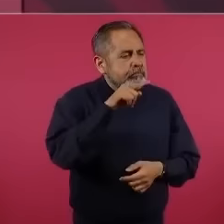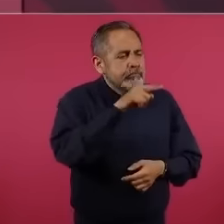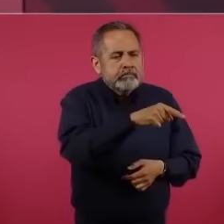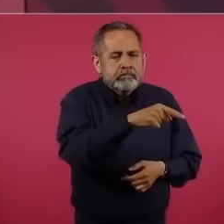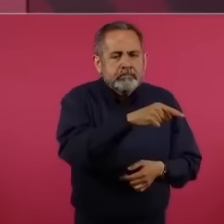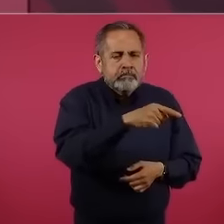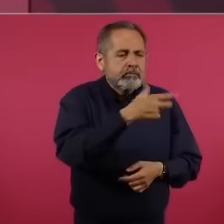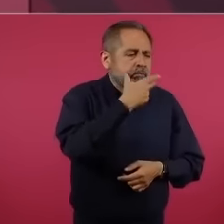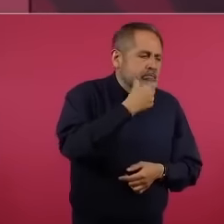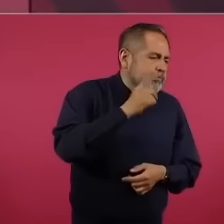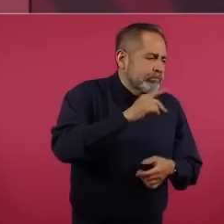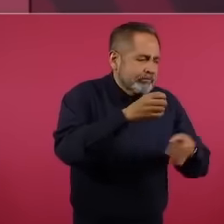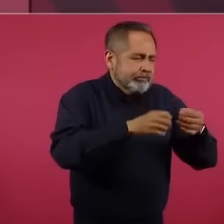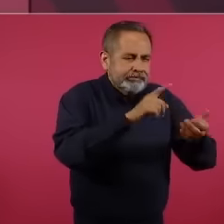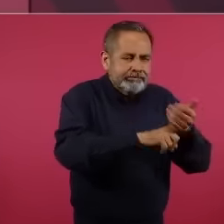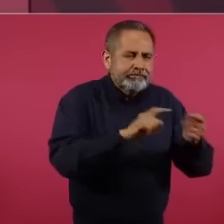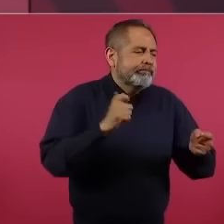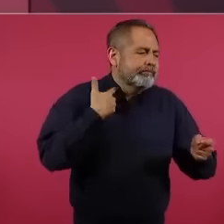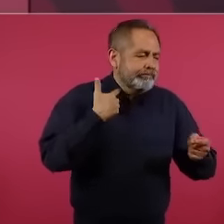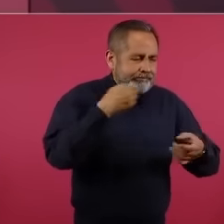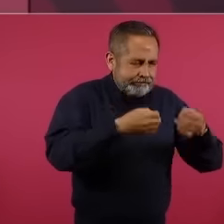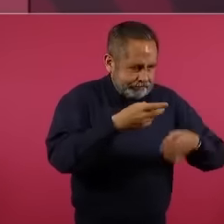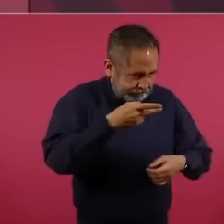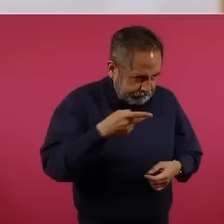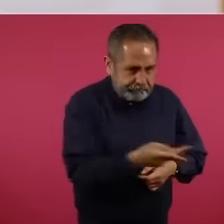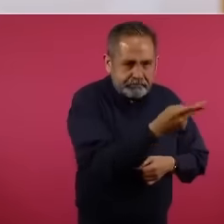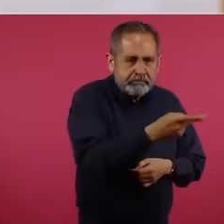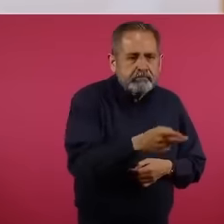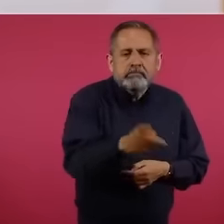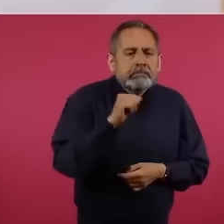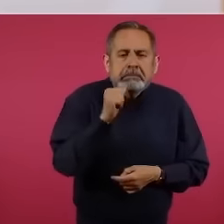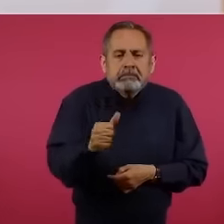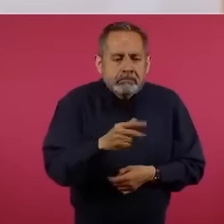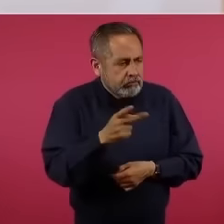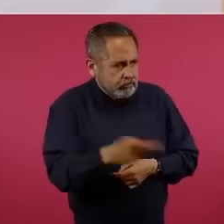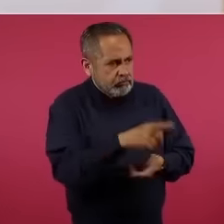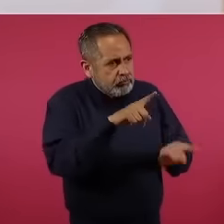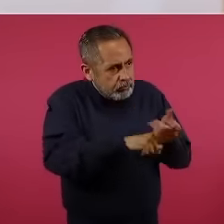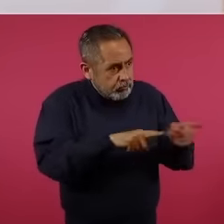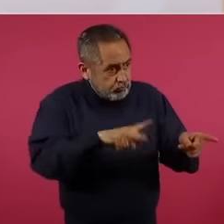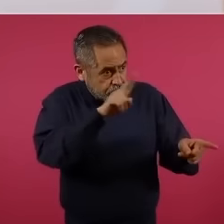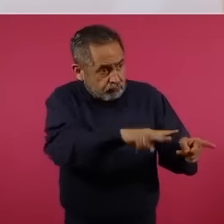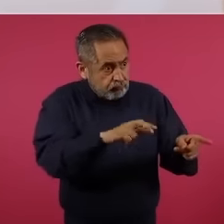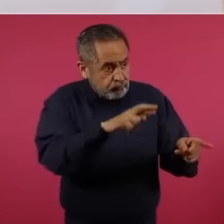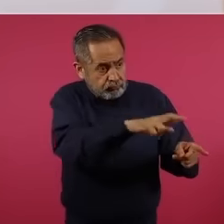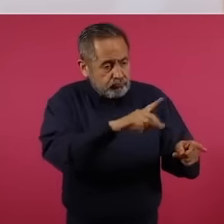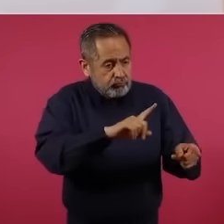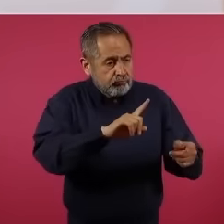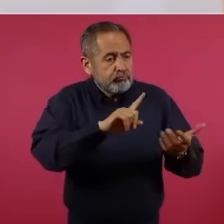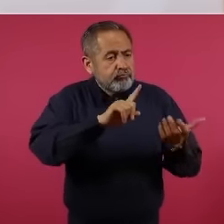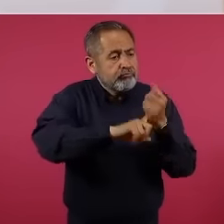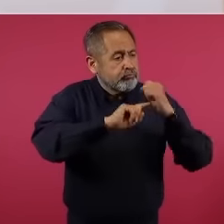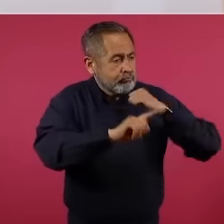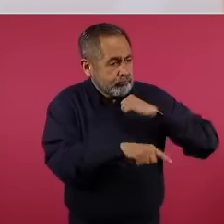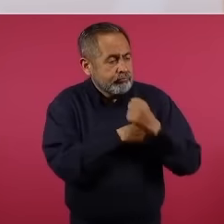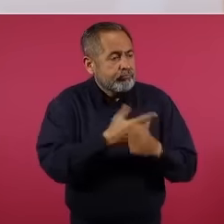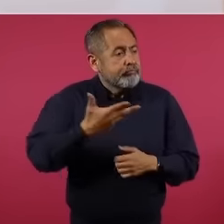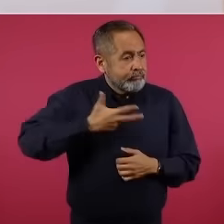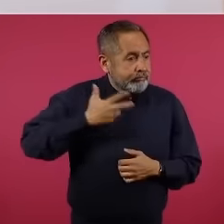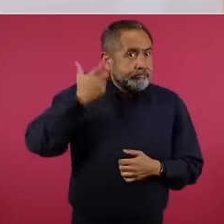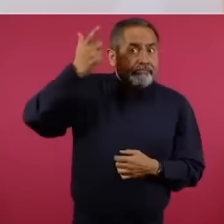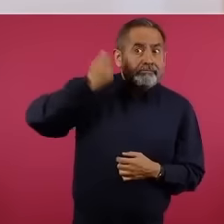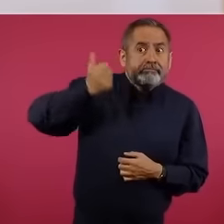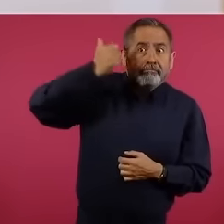ministra, ministra, exministro, ¿es cierto que usted tiene una pensión vitalicia